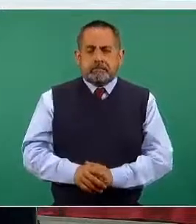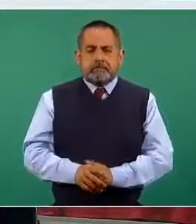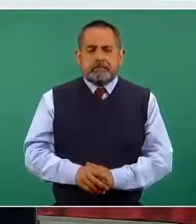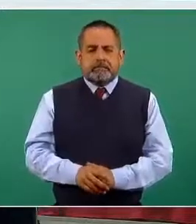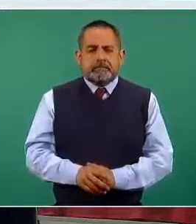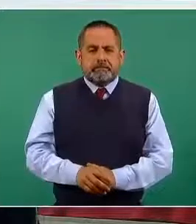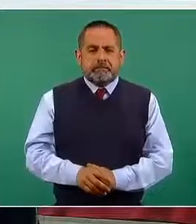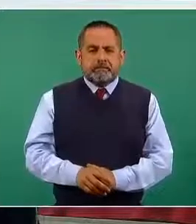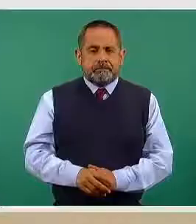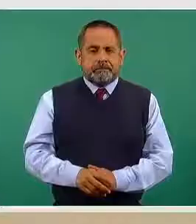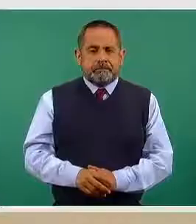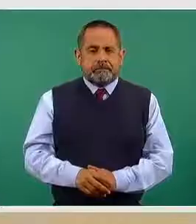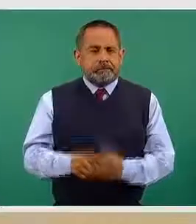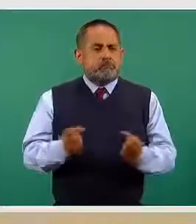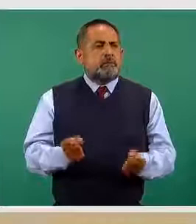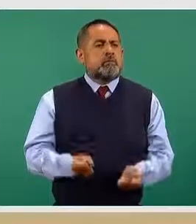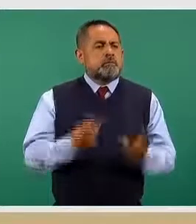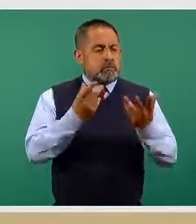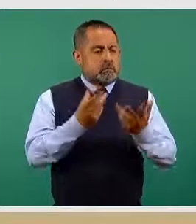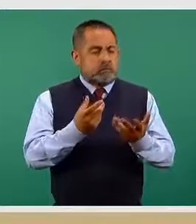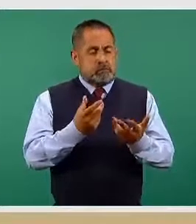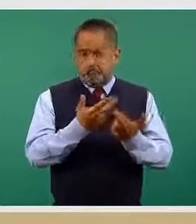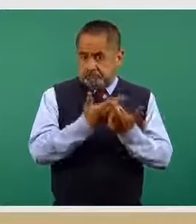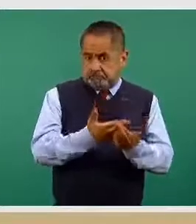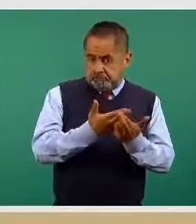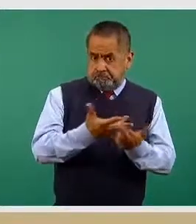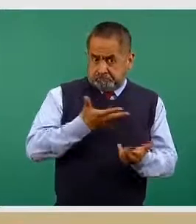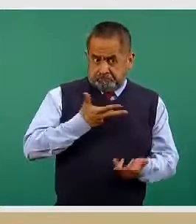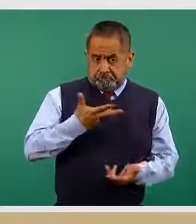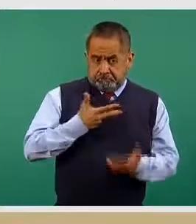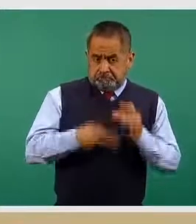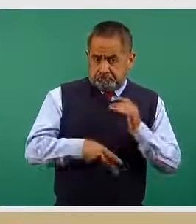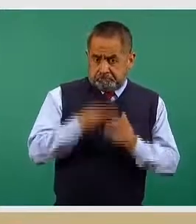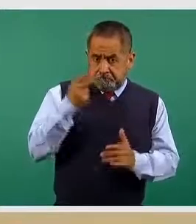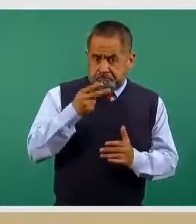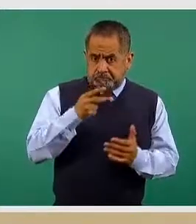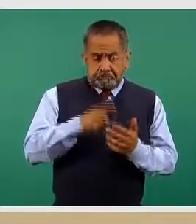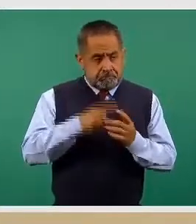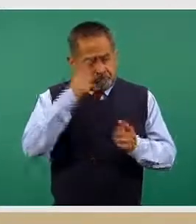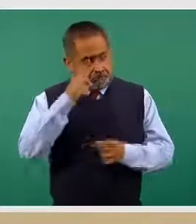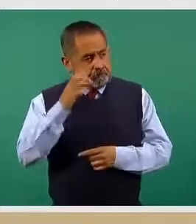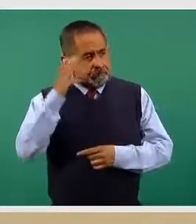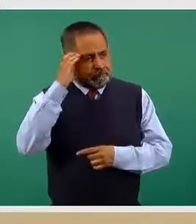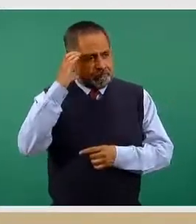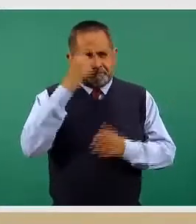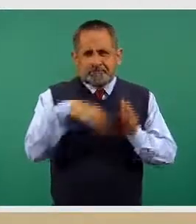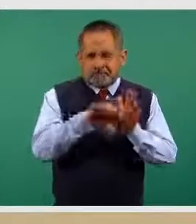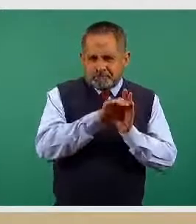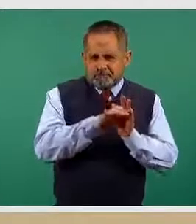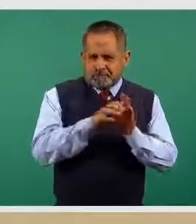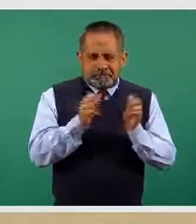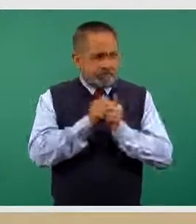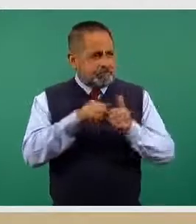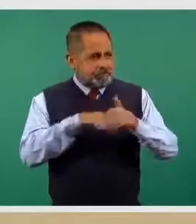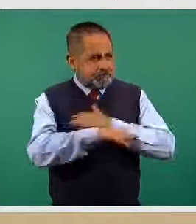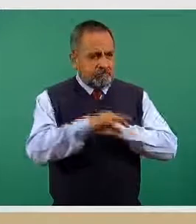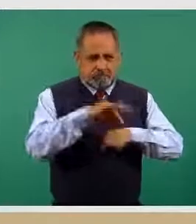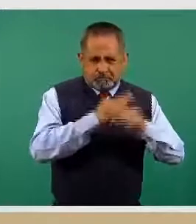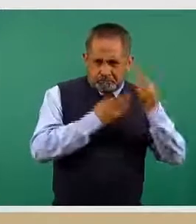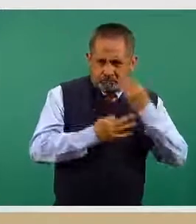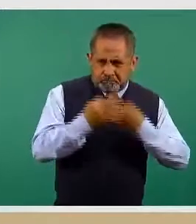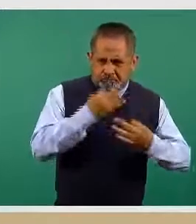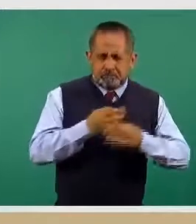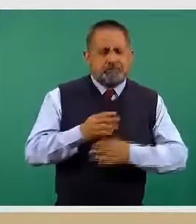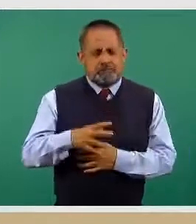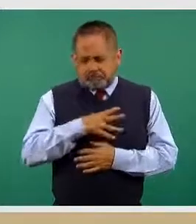Sobre la disponibilidad u ocupación de camas de hospitalización general, recordando, como siempre,